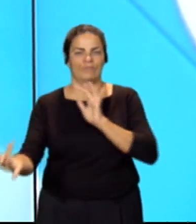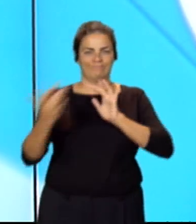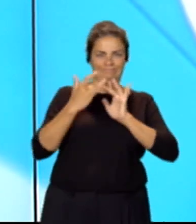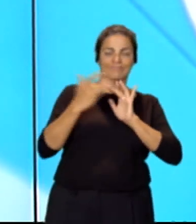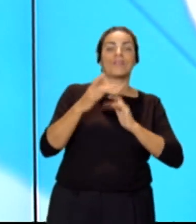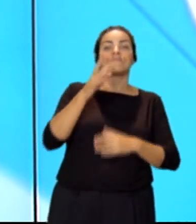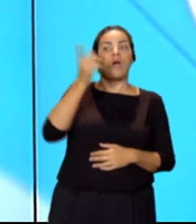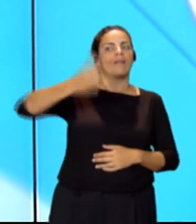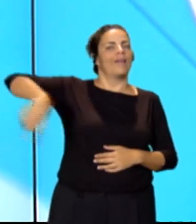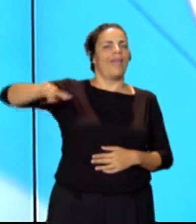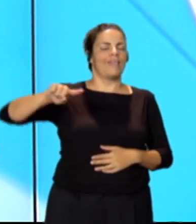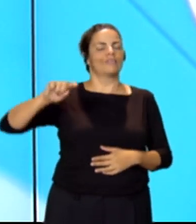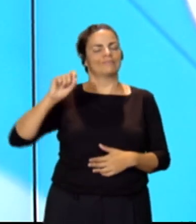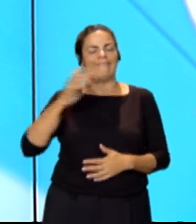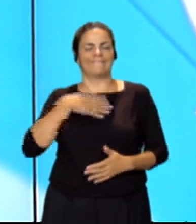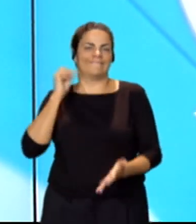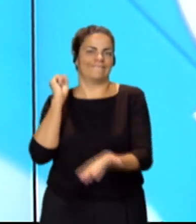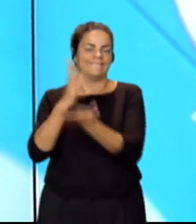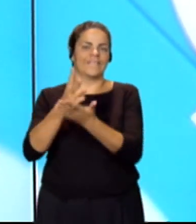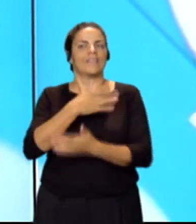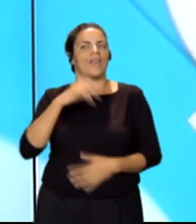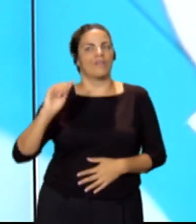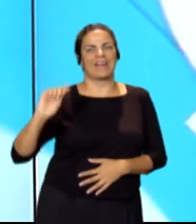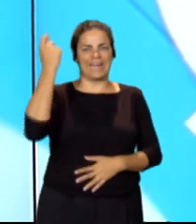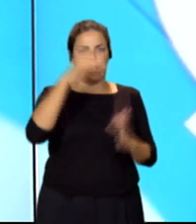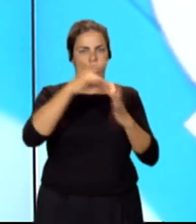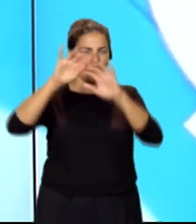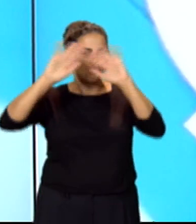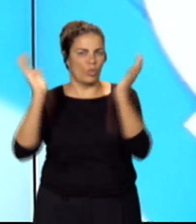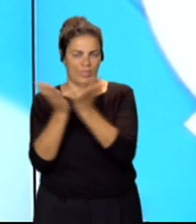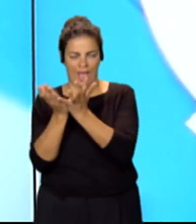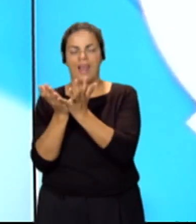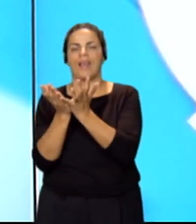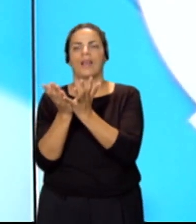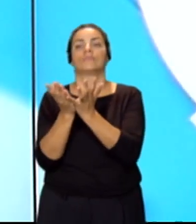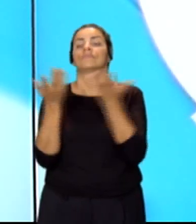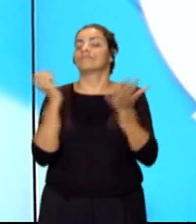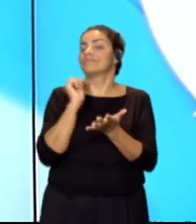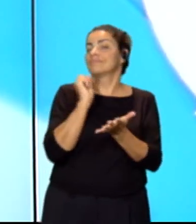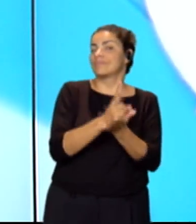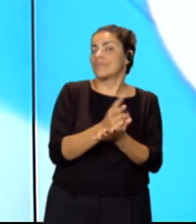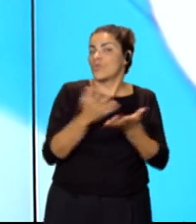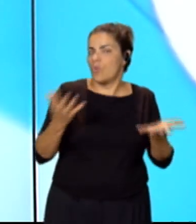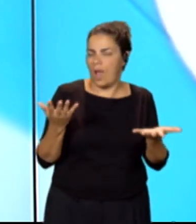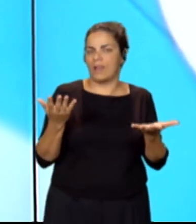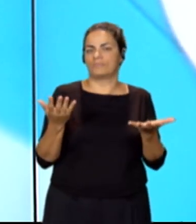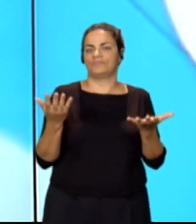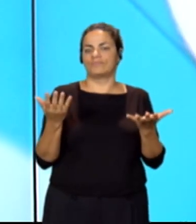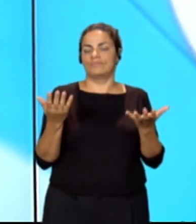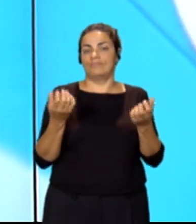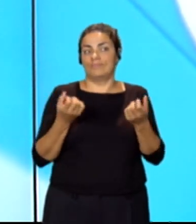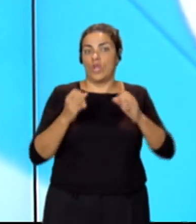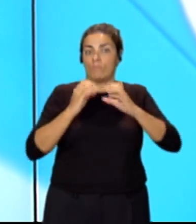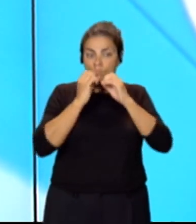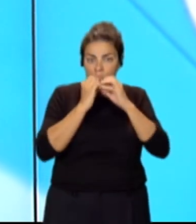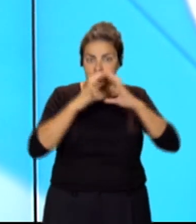porque se han propuesto marcar un récord mundial. Todo un desafío que consiste en mantener el mayor número